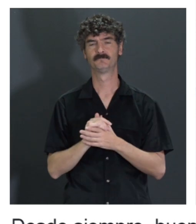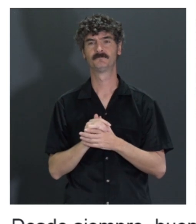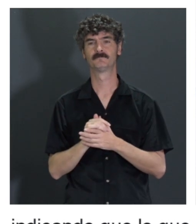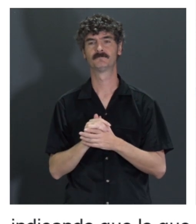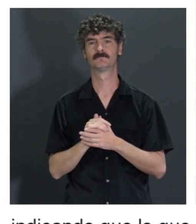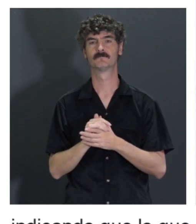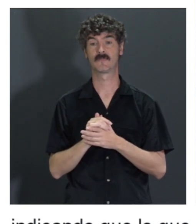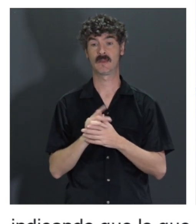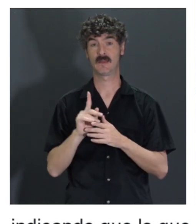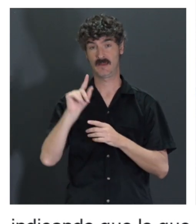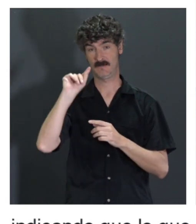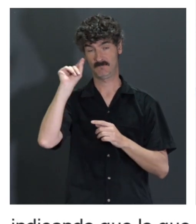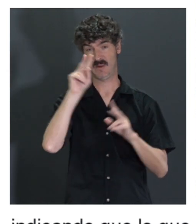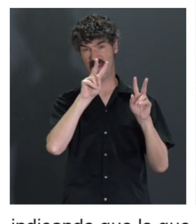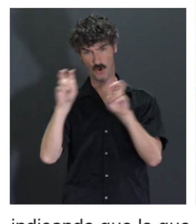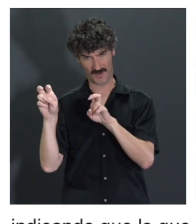los realmente innovadores,